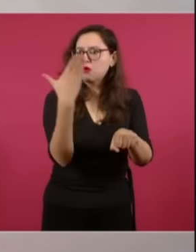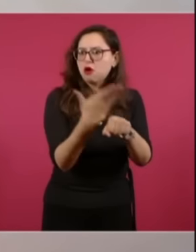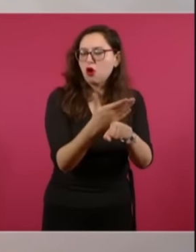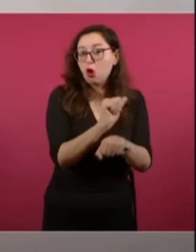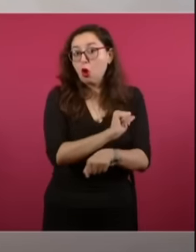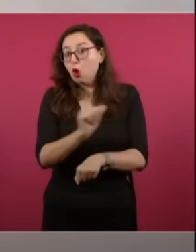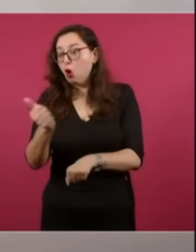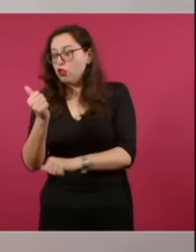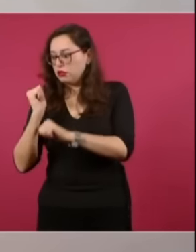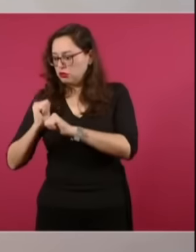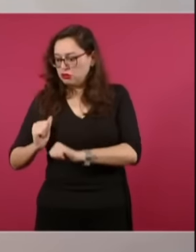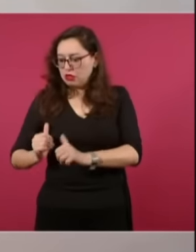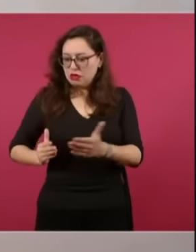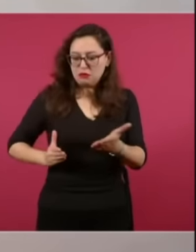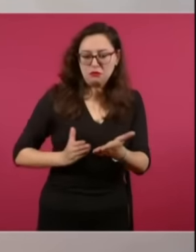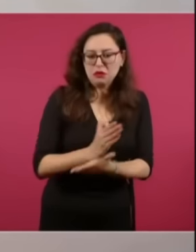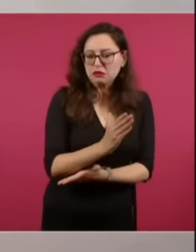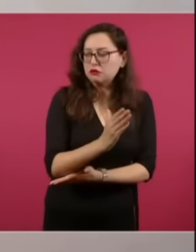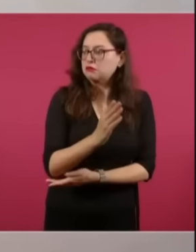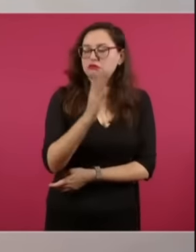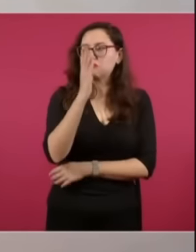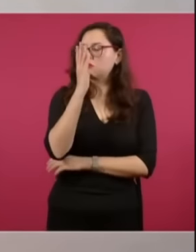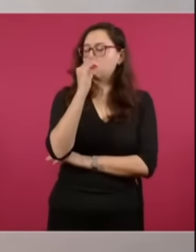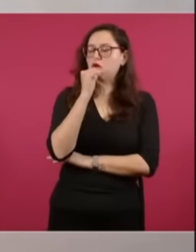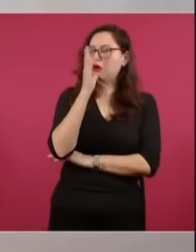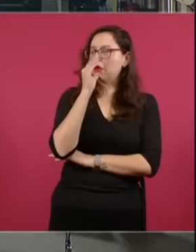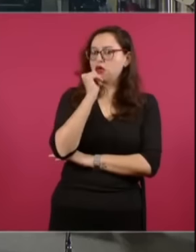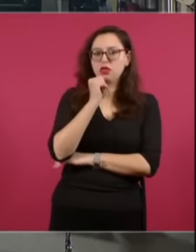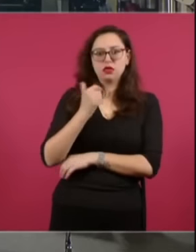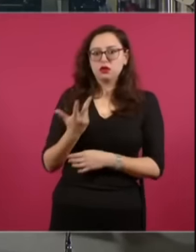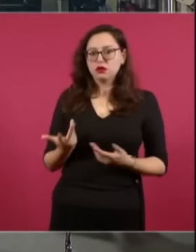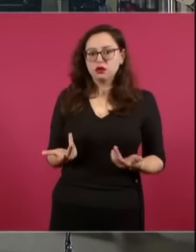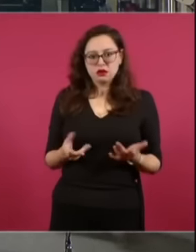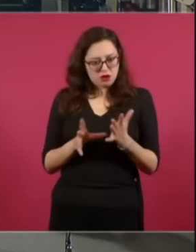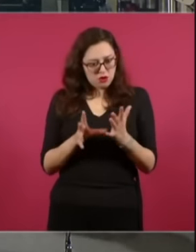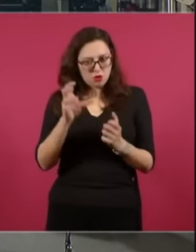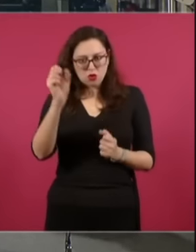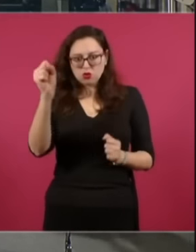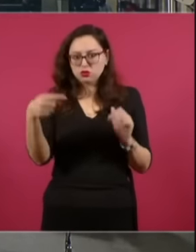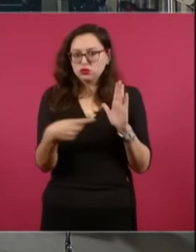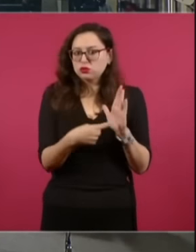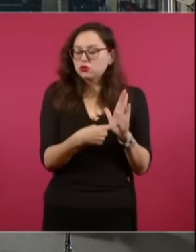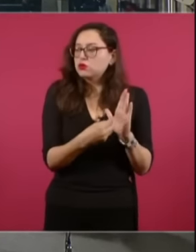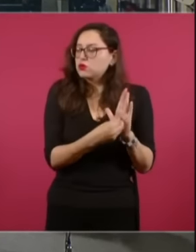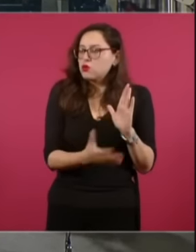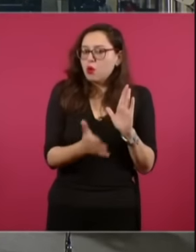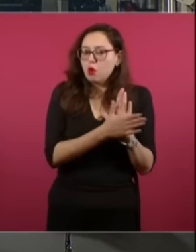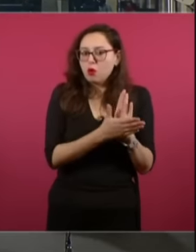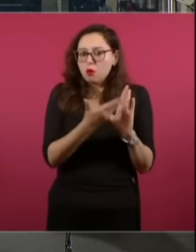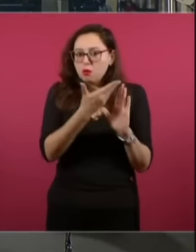A ver si encuentras lo que se establece en la Constitución